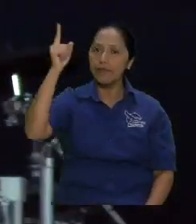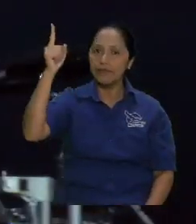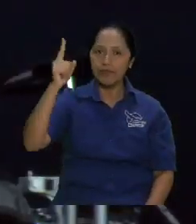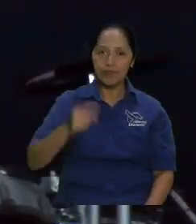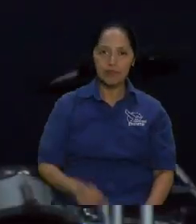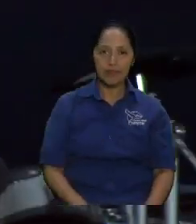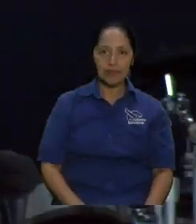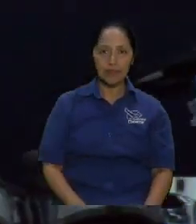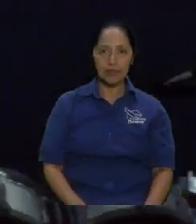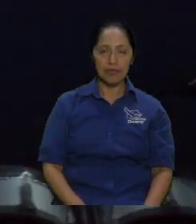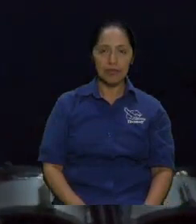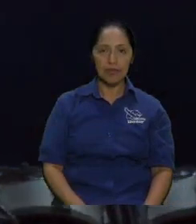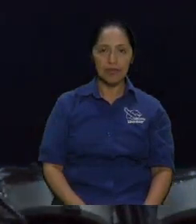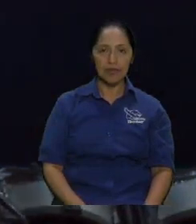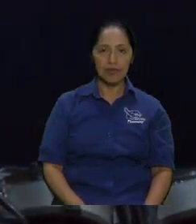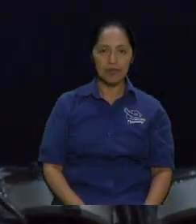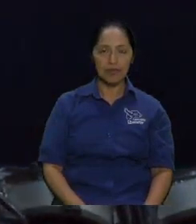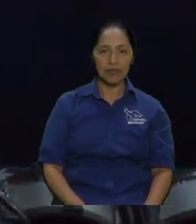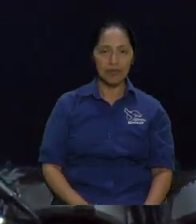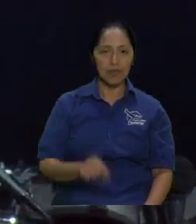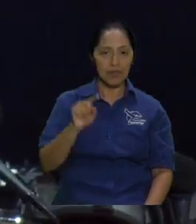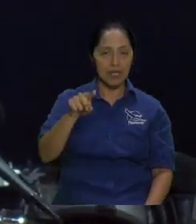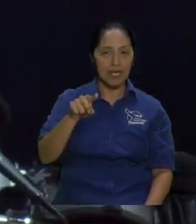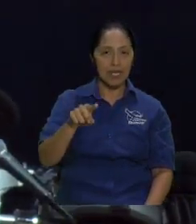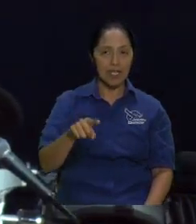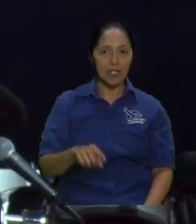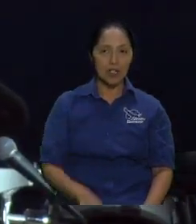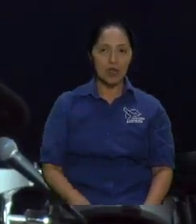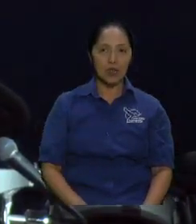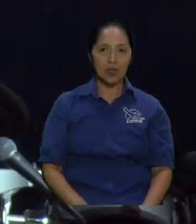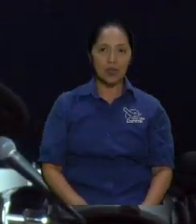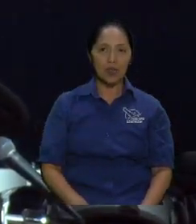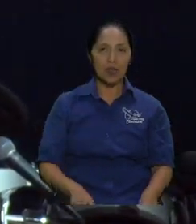ah trabajar para el Señor es comer